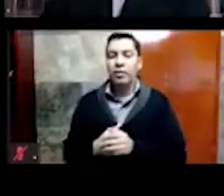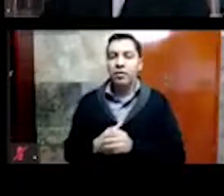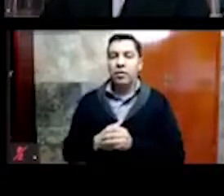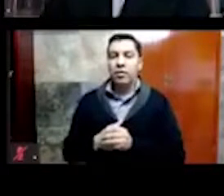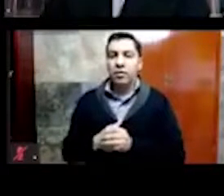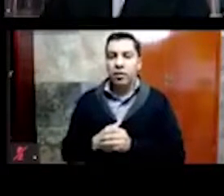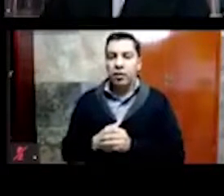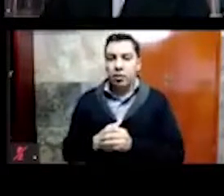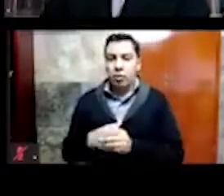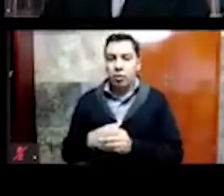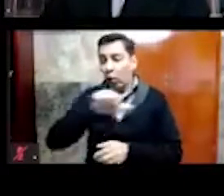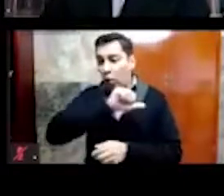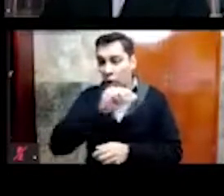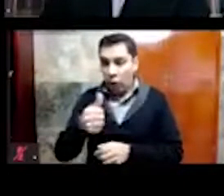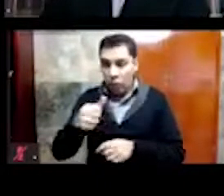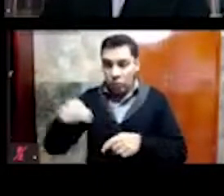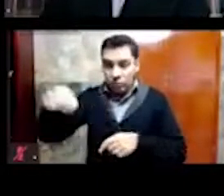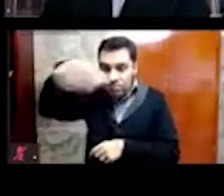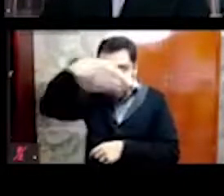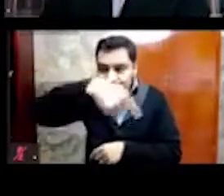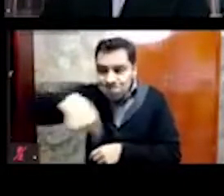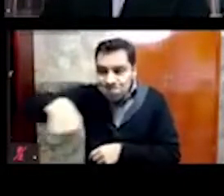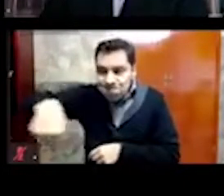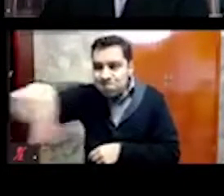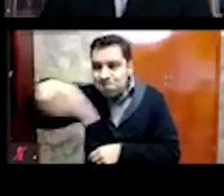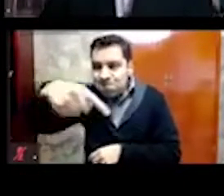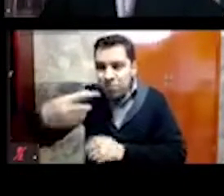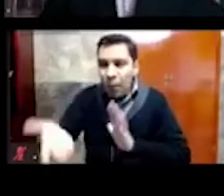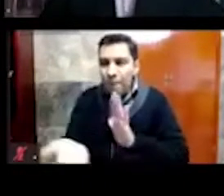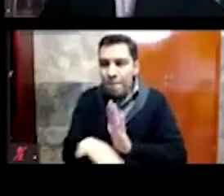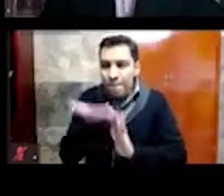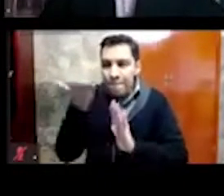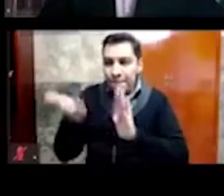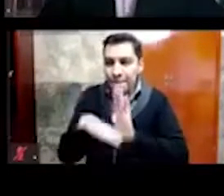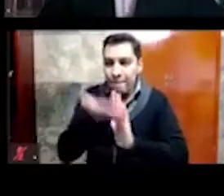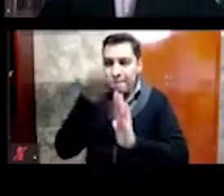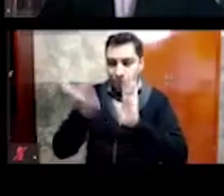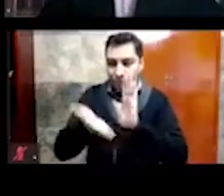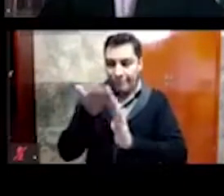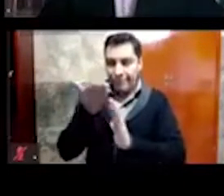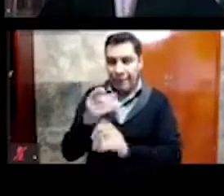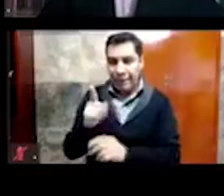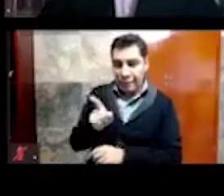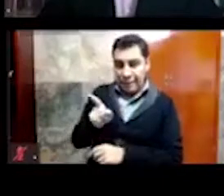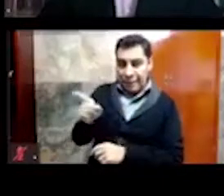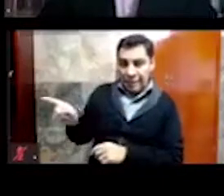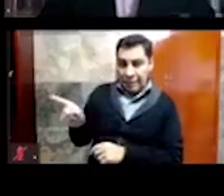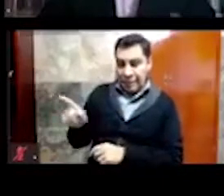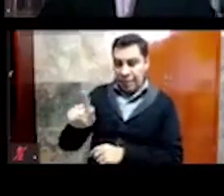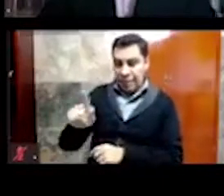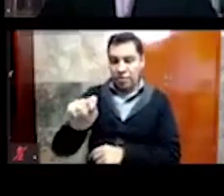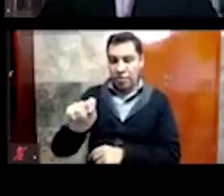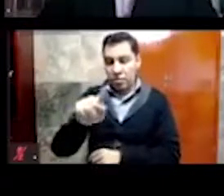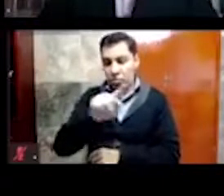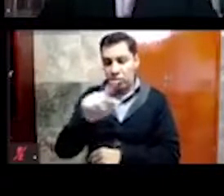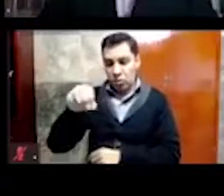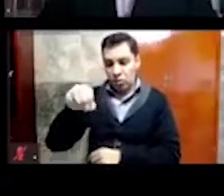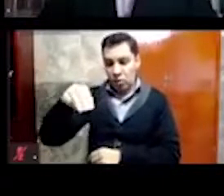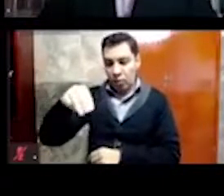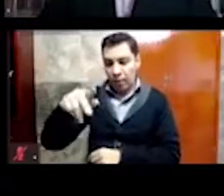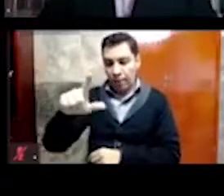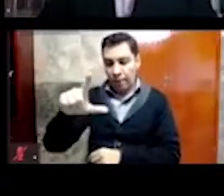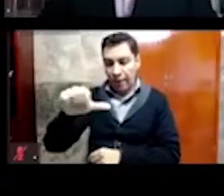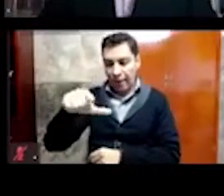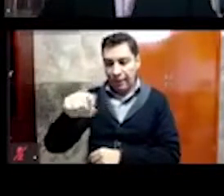una estructura circular que está al pie del Templo Mayor. Por acá tenemos el Weison Pantli, del que vamos a ver algunas imágenes,